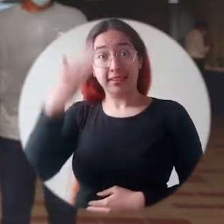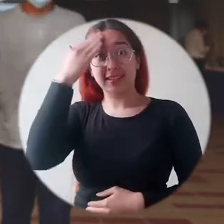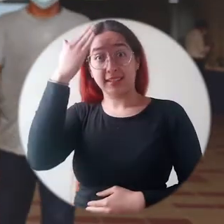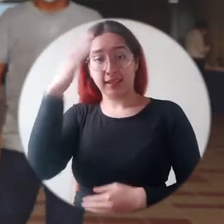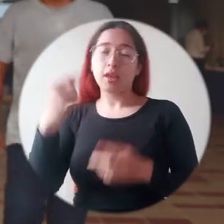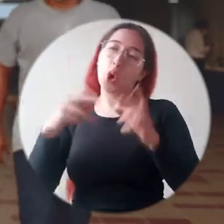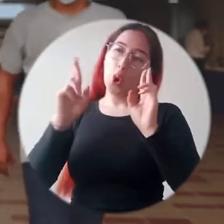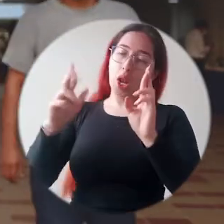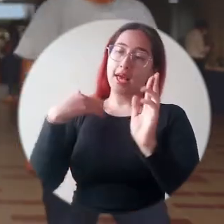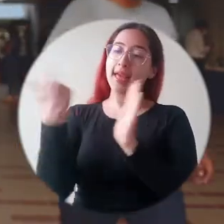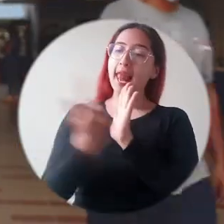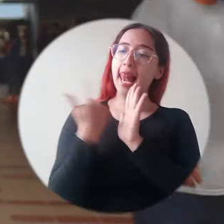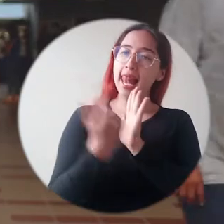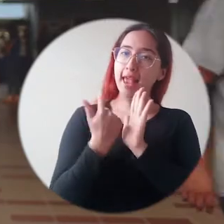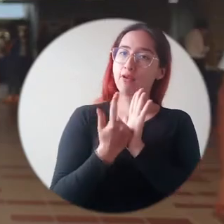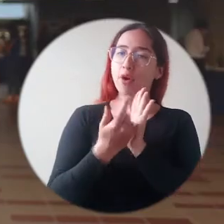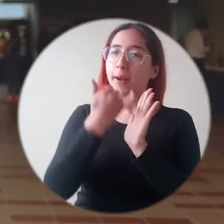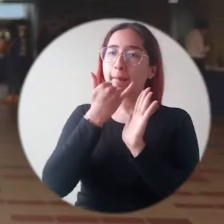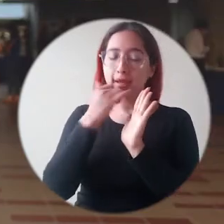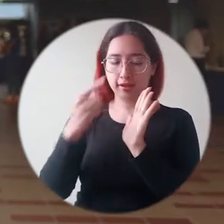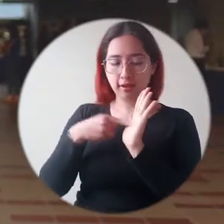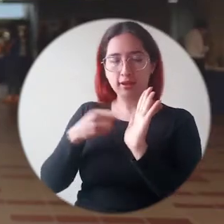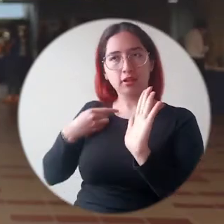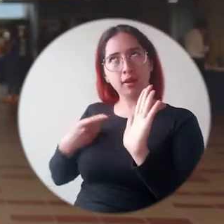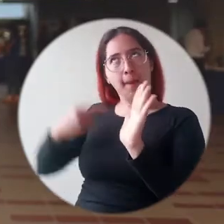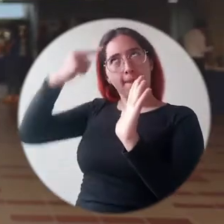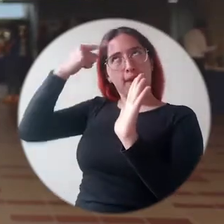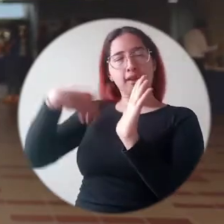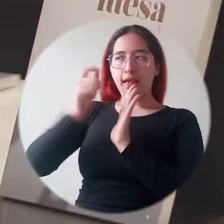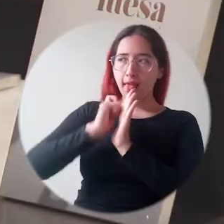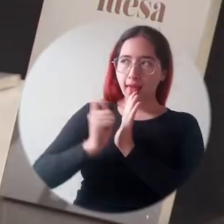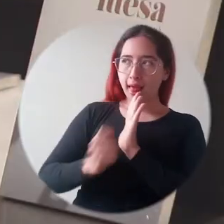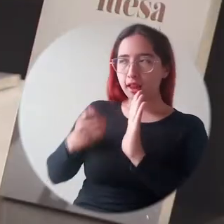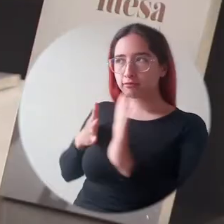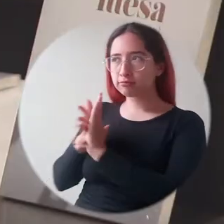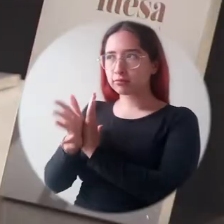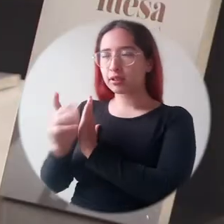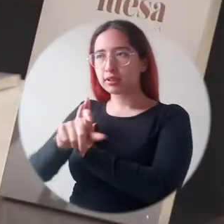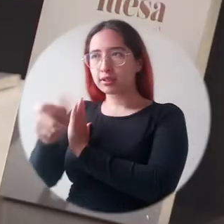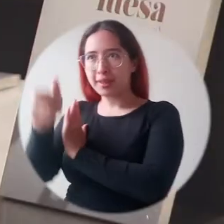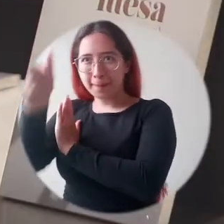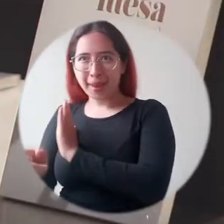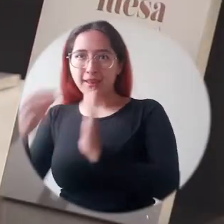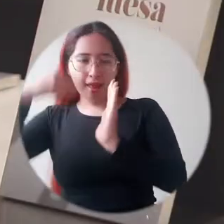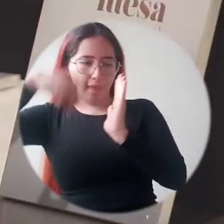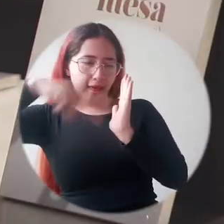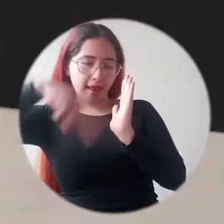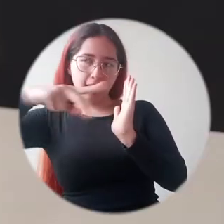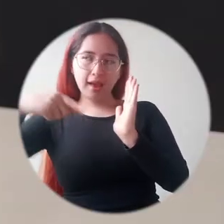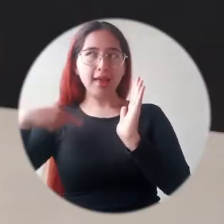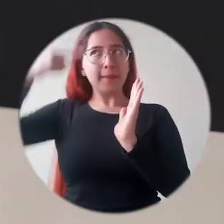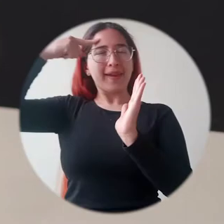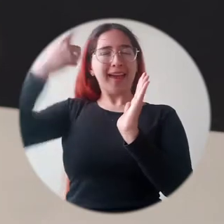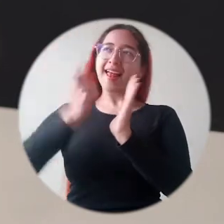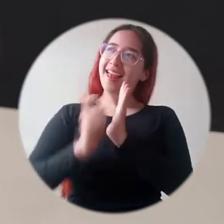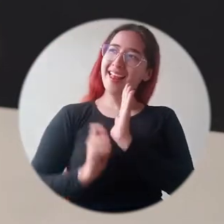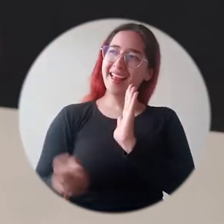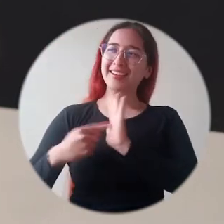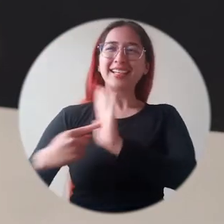el libro haga el tránsito inmediato hacia el lector. Es un proceso maravilloso porque uno piensa siempre en escribir,